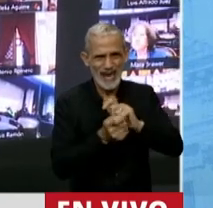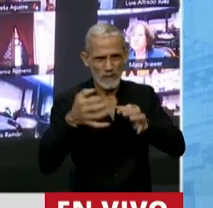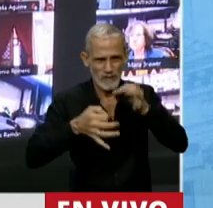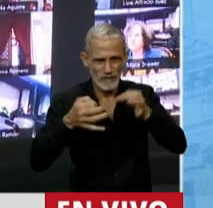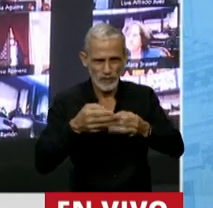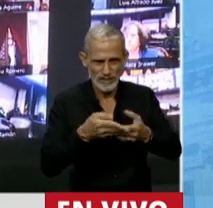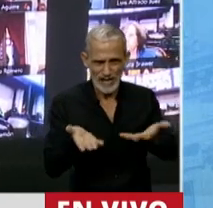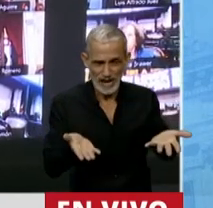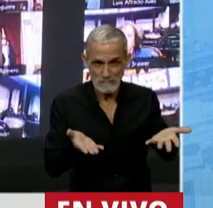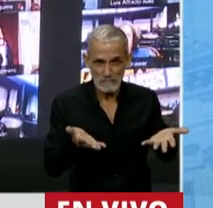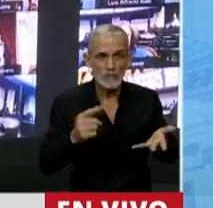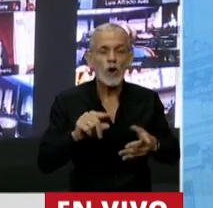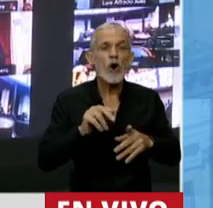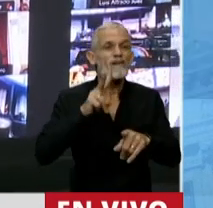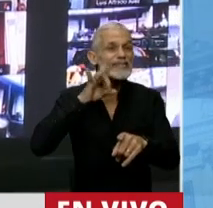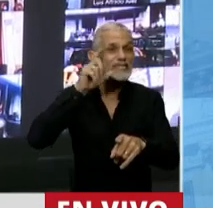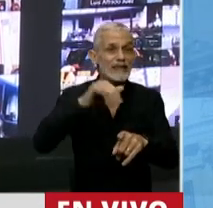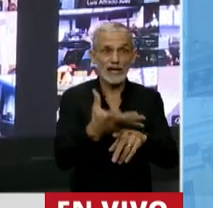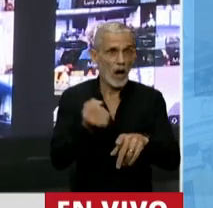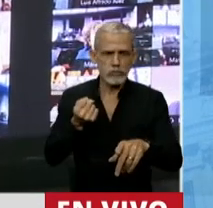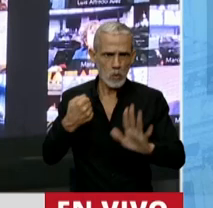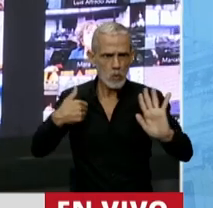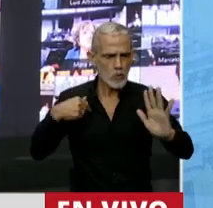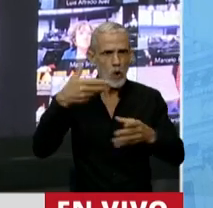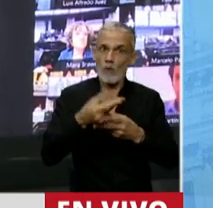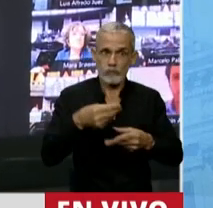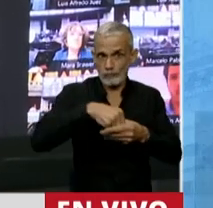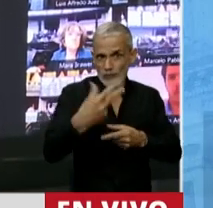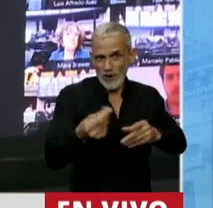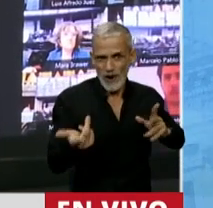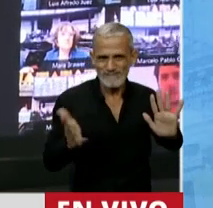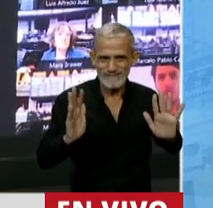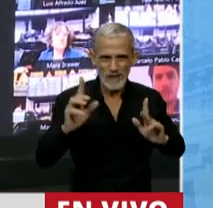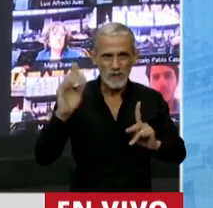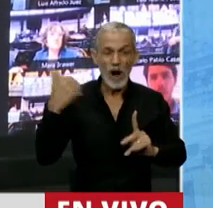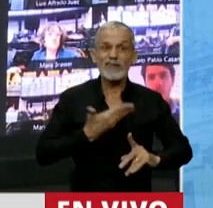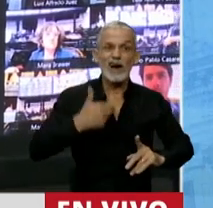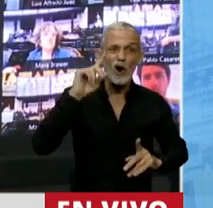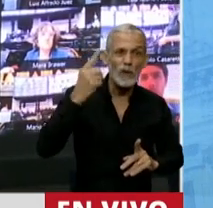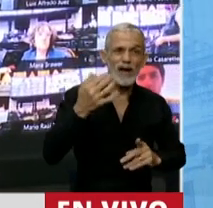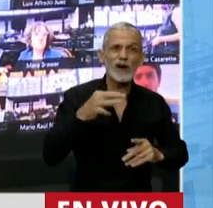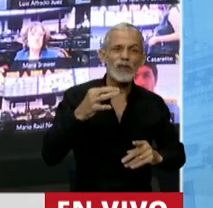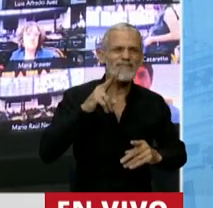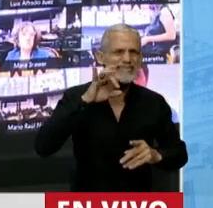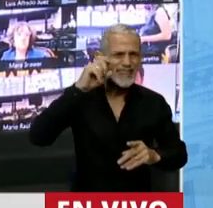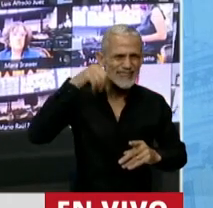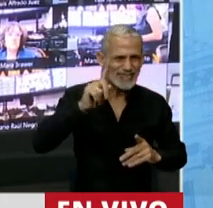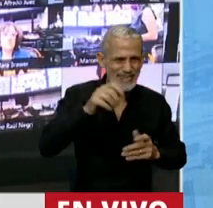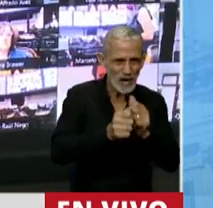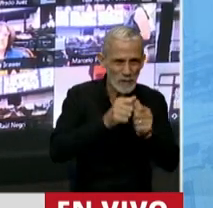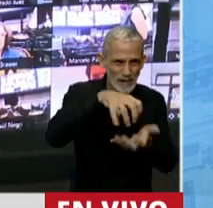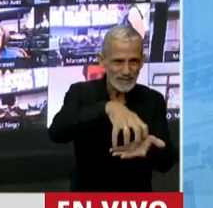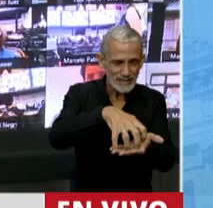frenamos el intento de expropiación de Vicentín, que le hubiese traído ahora al gobierno el compromiso nada más y nada menos